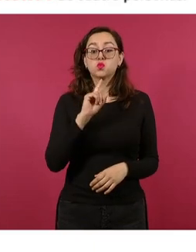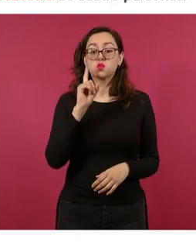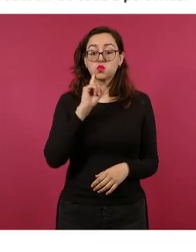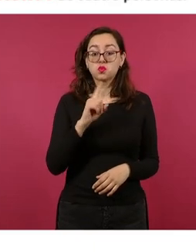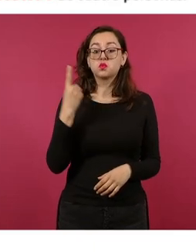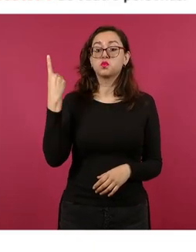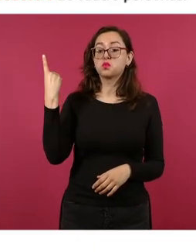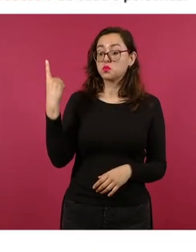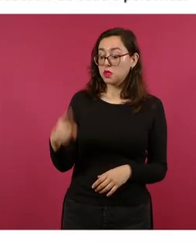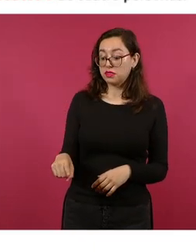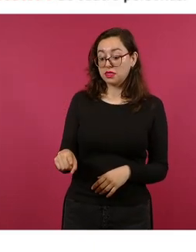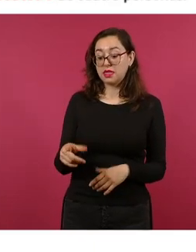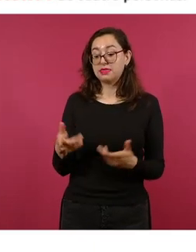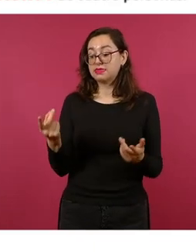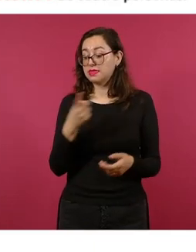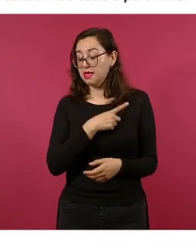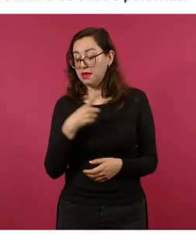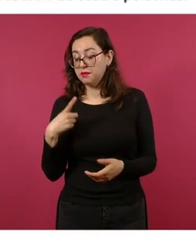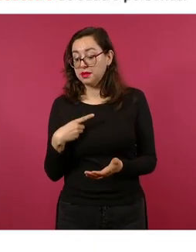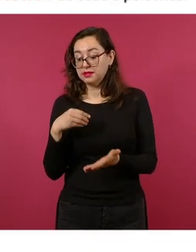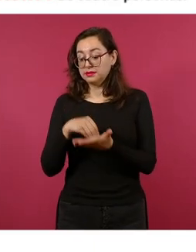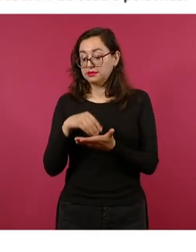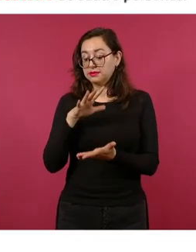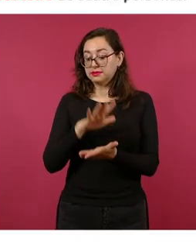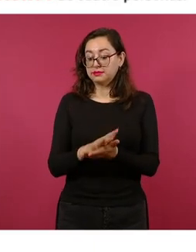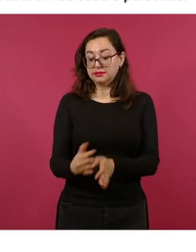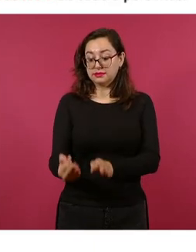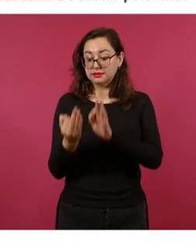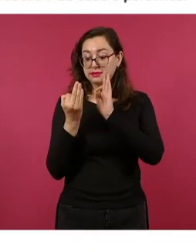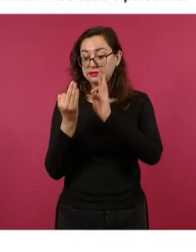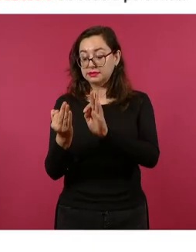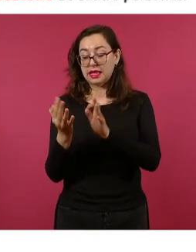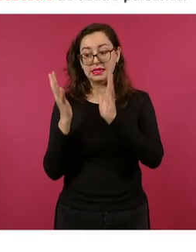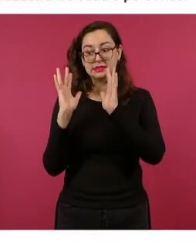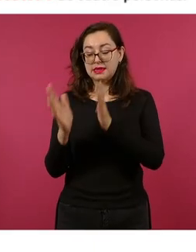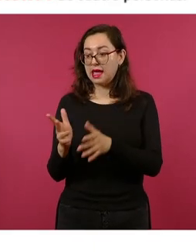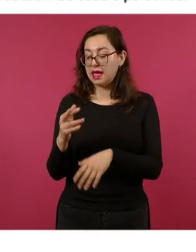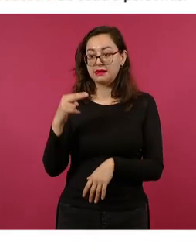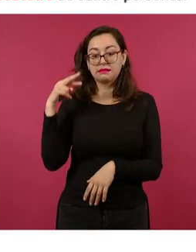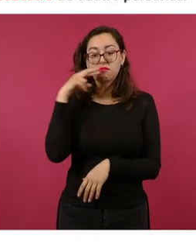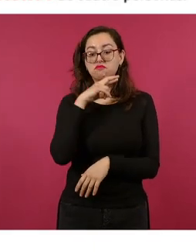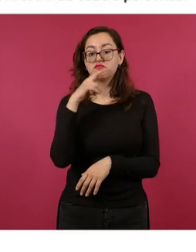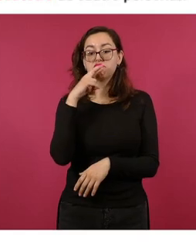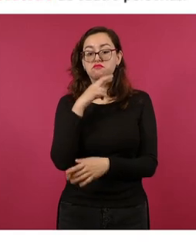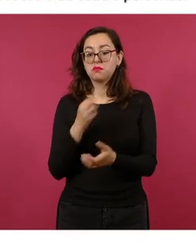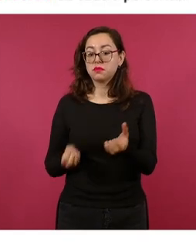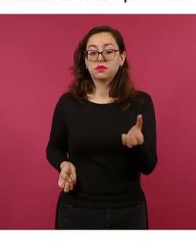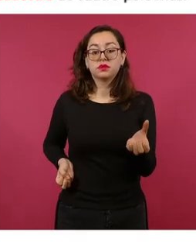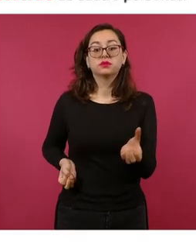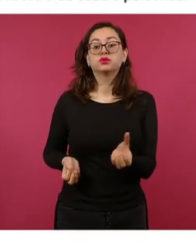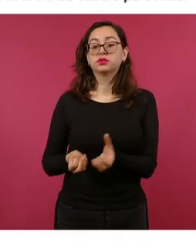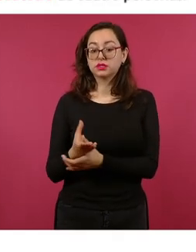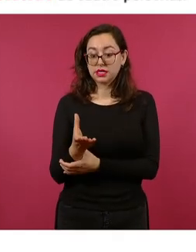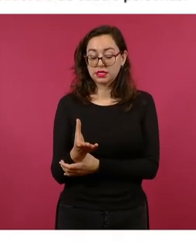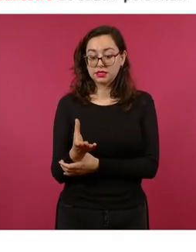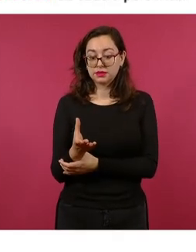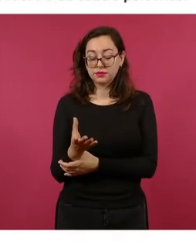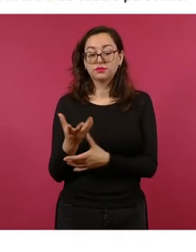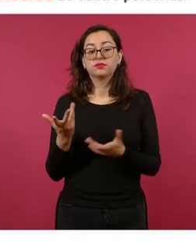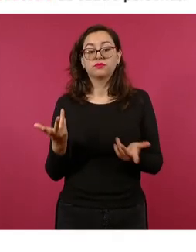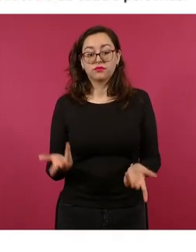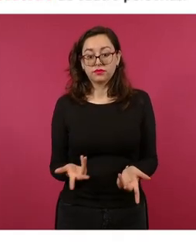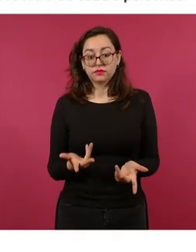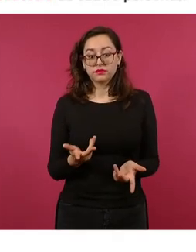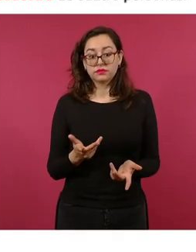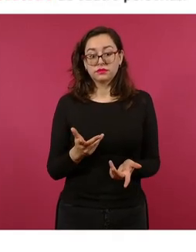celebración de una audiencia de revisión para que cese de inmediato la prisión preventiva y previo debate se imponga otra